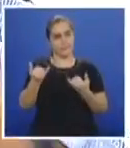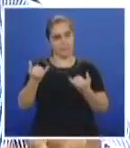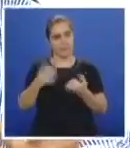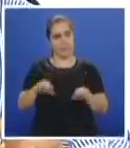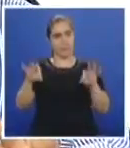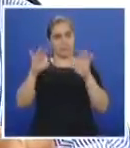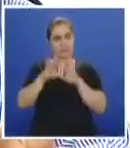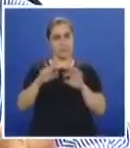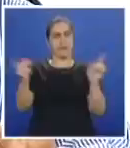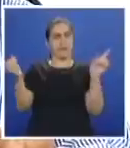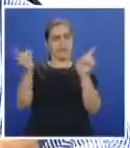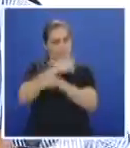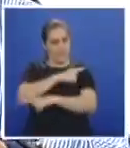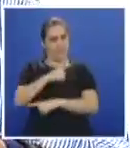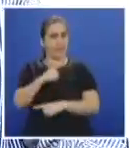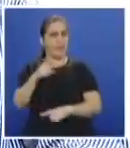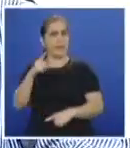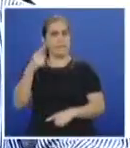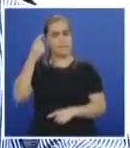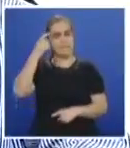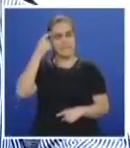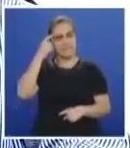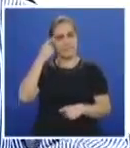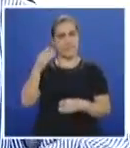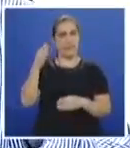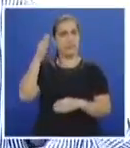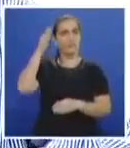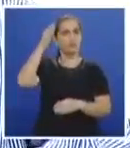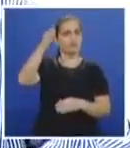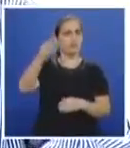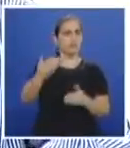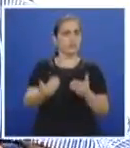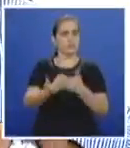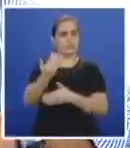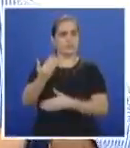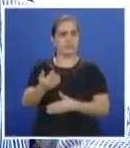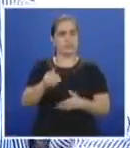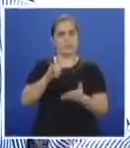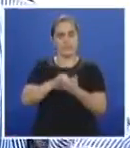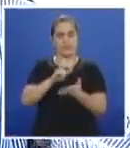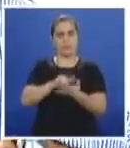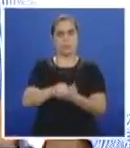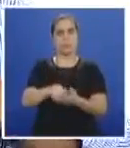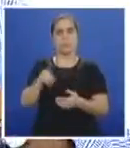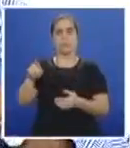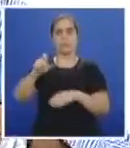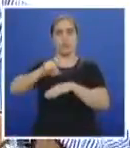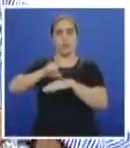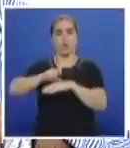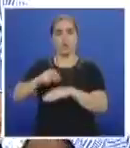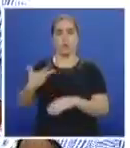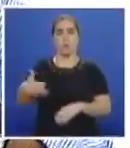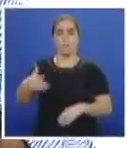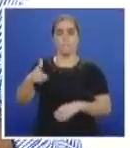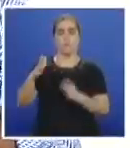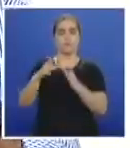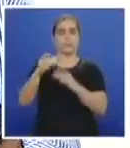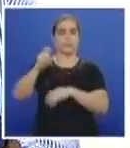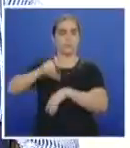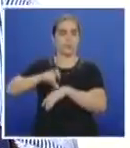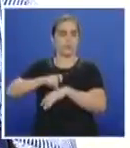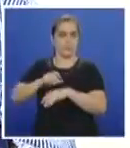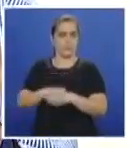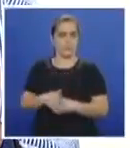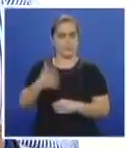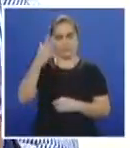migrar hacia el futuro, modernizarse hacia el futuro. Para eso está el transporte escolar. Pero el papá cree que el momento que le